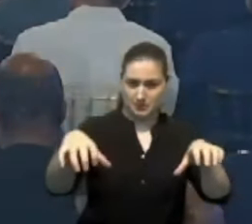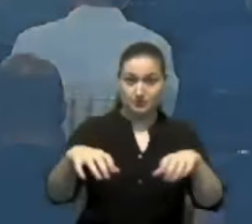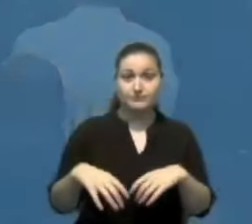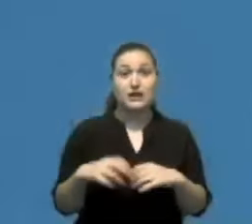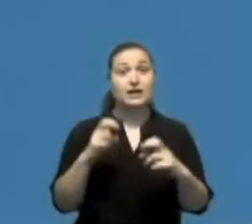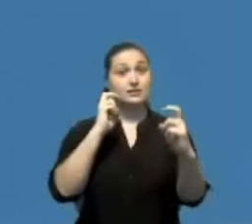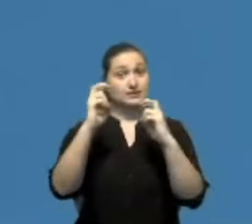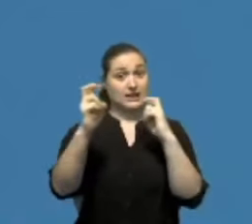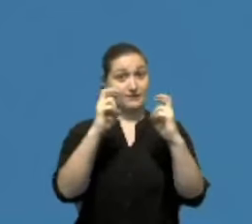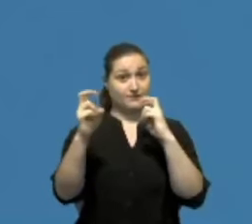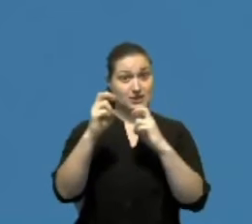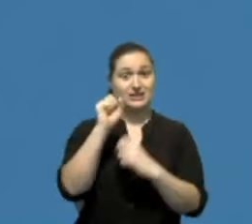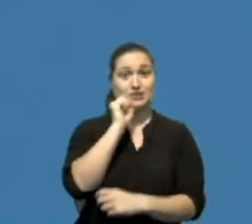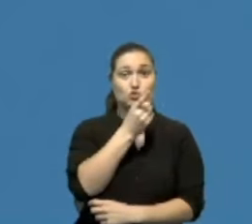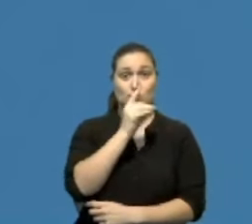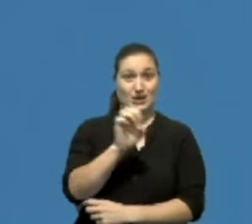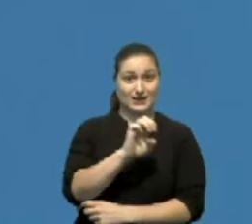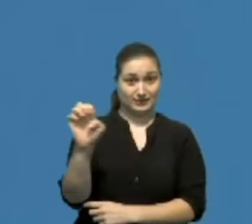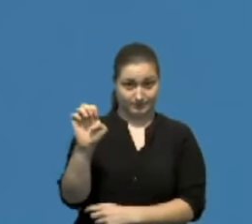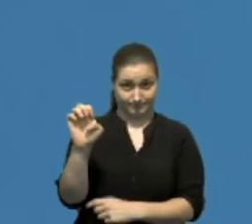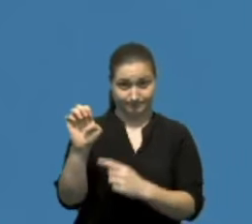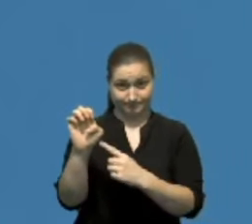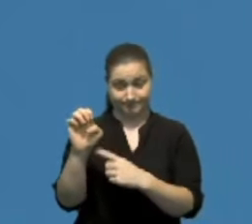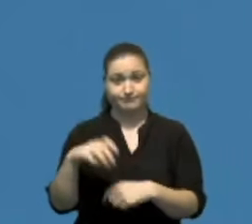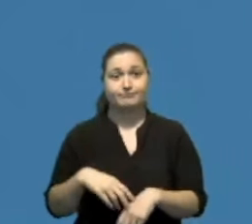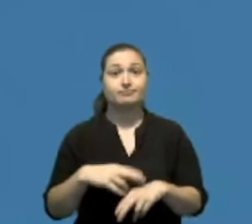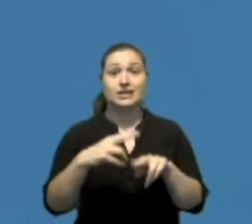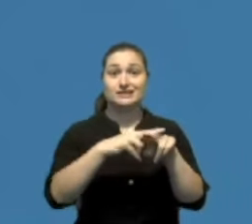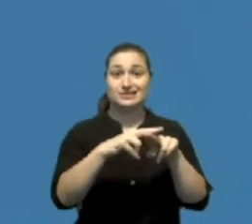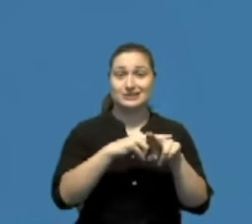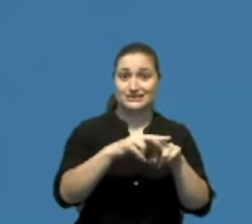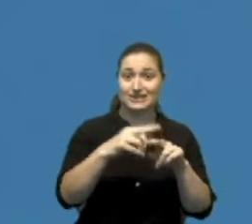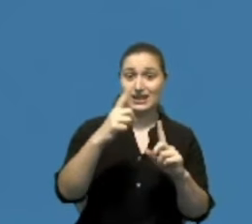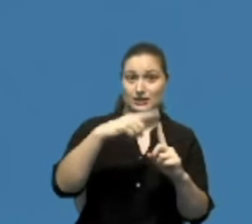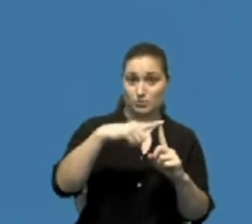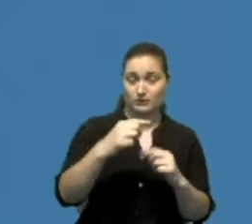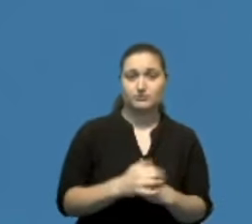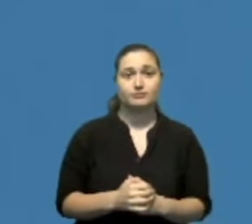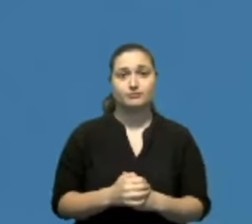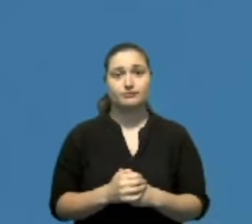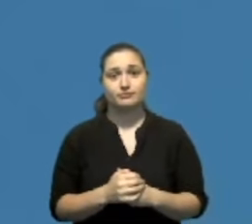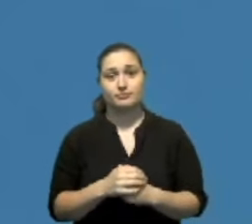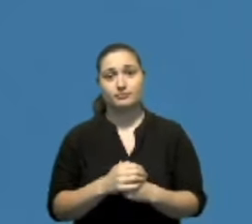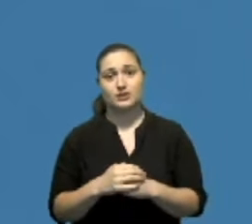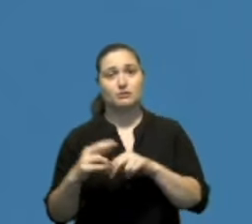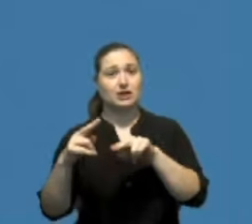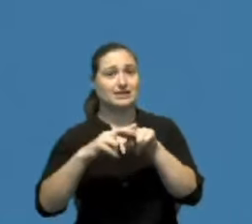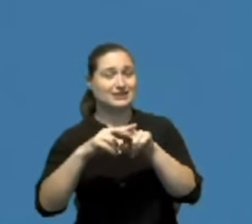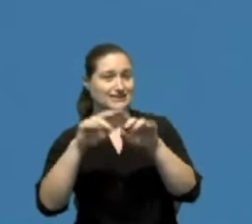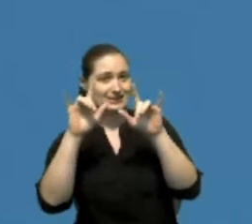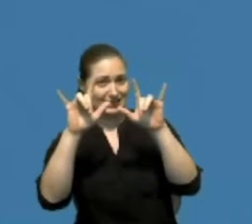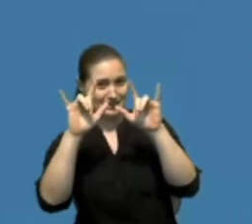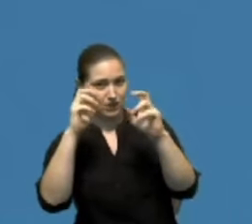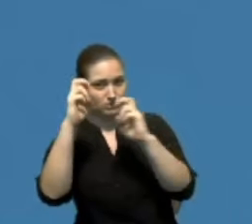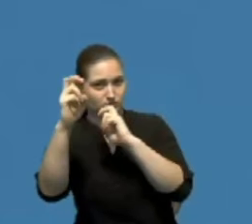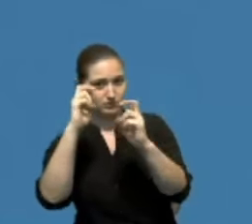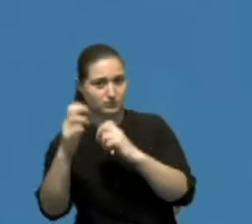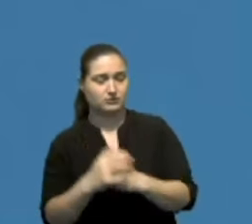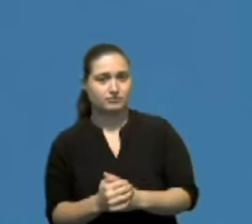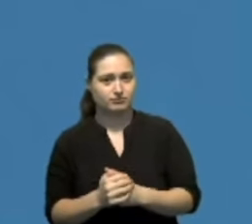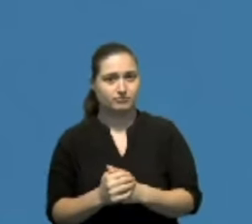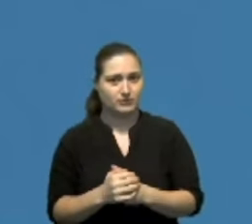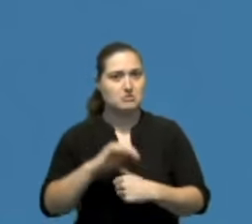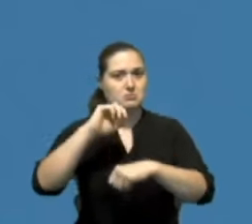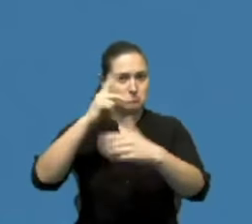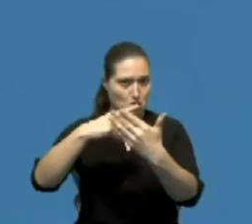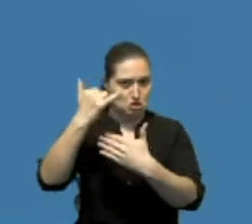Santo Domingo Oeste, el tren de San Cristóbal, el monorriel de Santiago. Estos